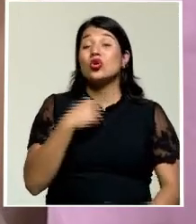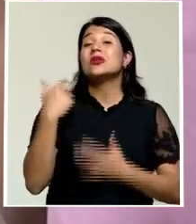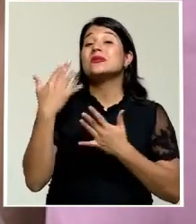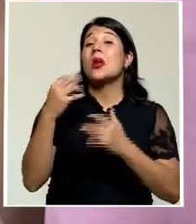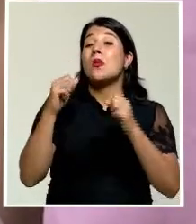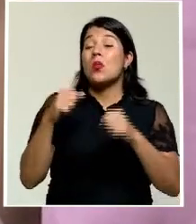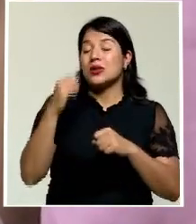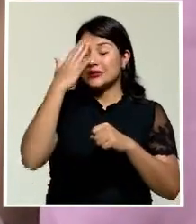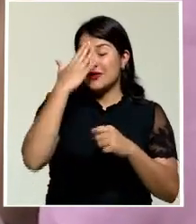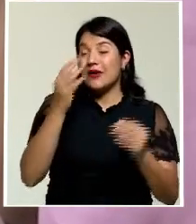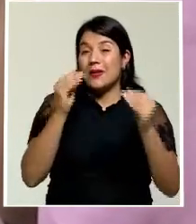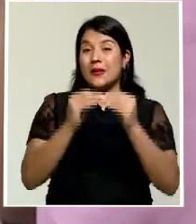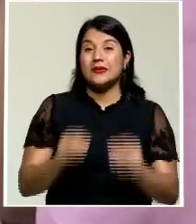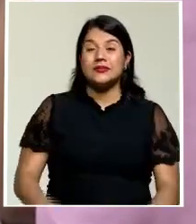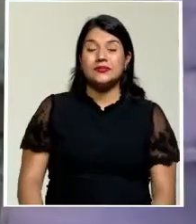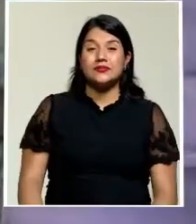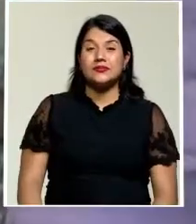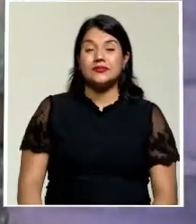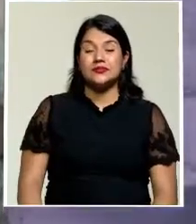más.